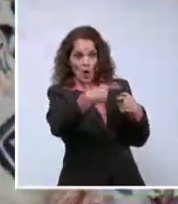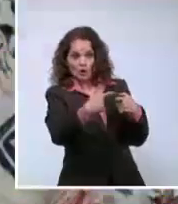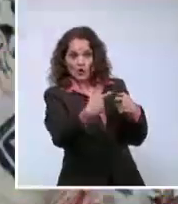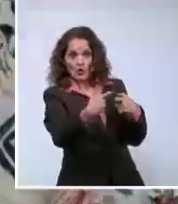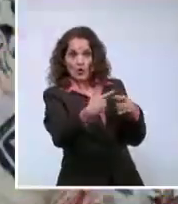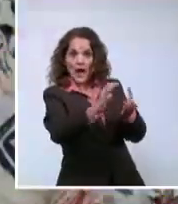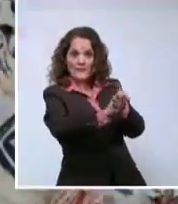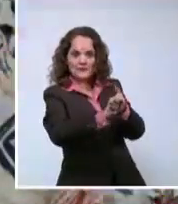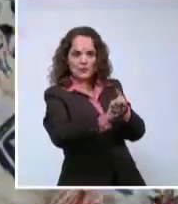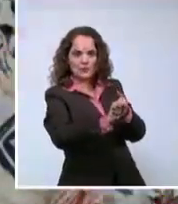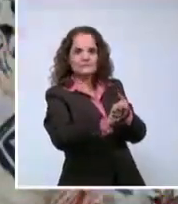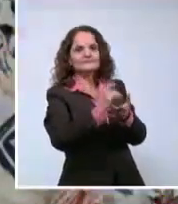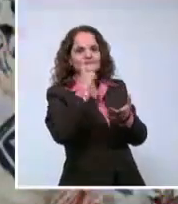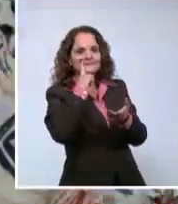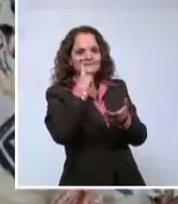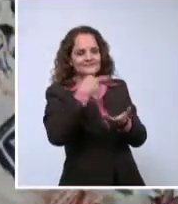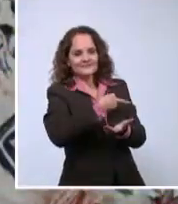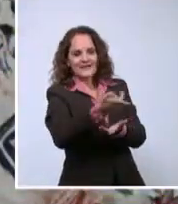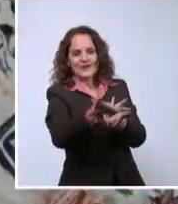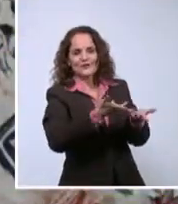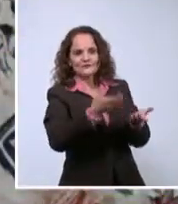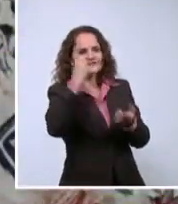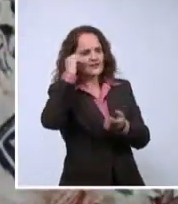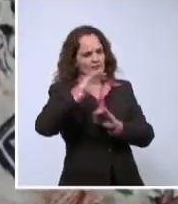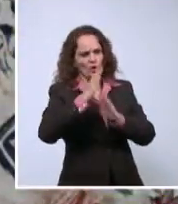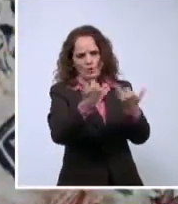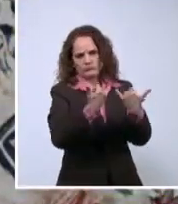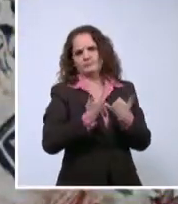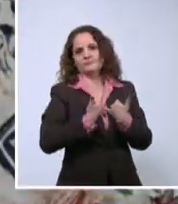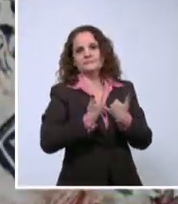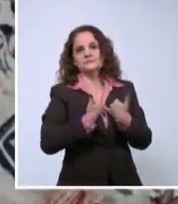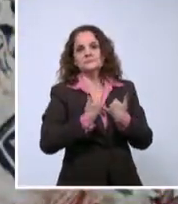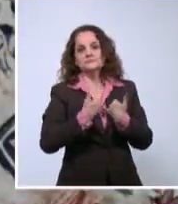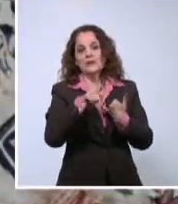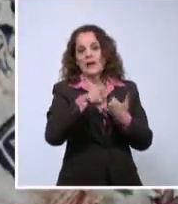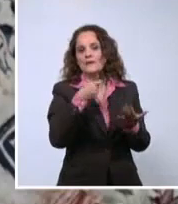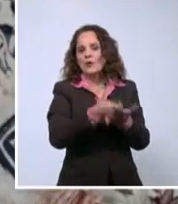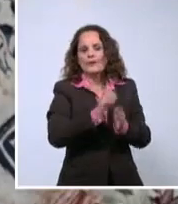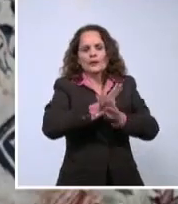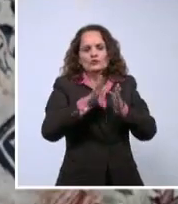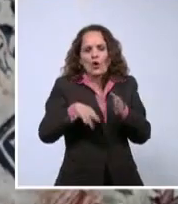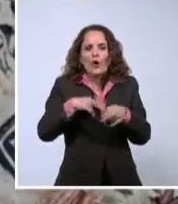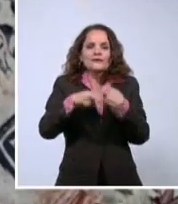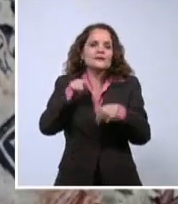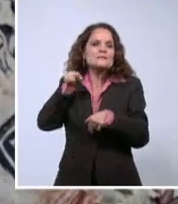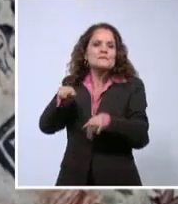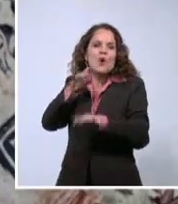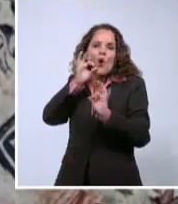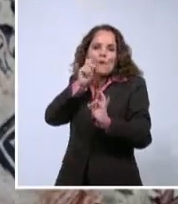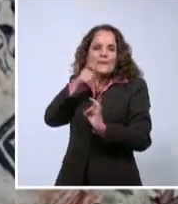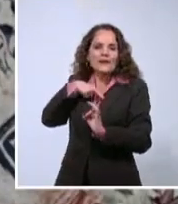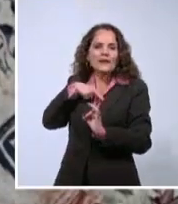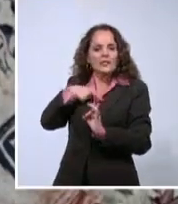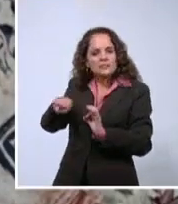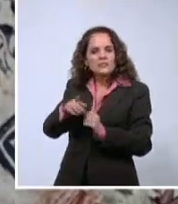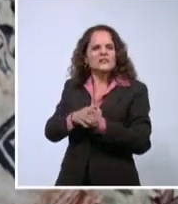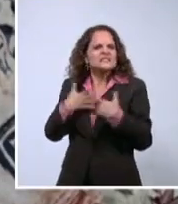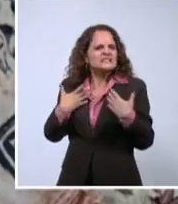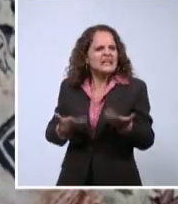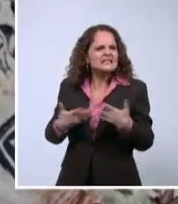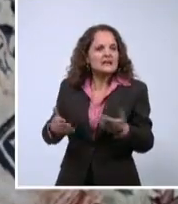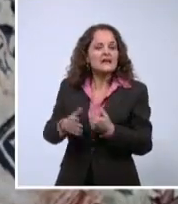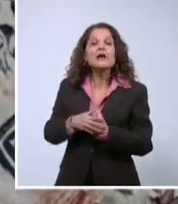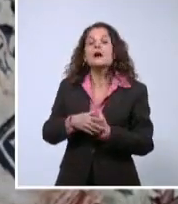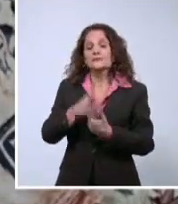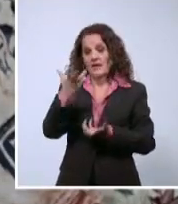Que él había comprado esas cosas para ver, para hacer lo que el hombre decía. ¿Qué era lo que el hombre decía? Que es para darle